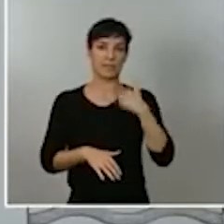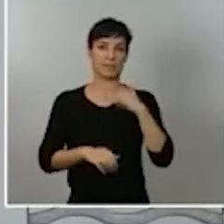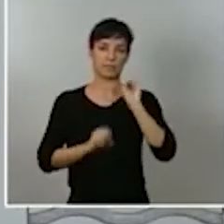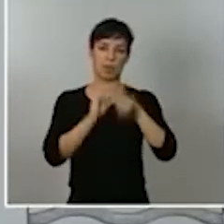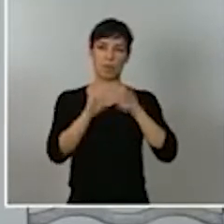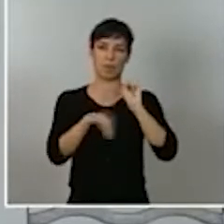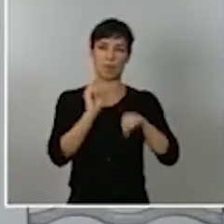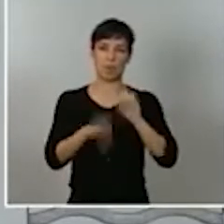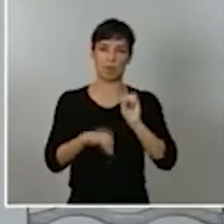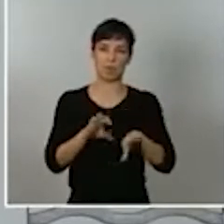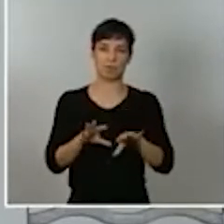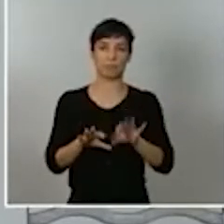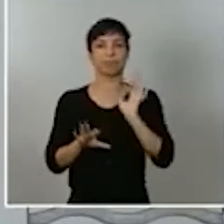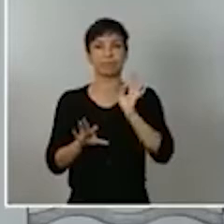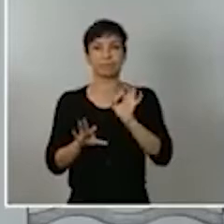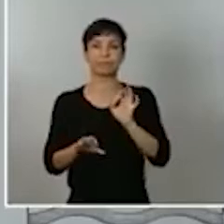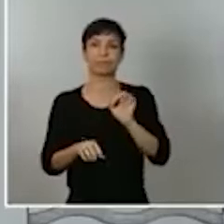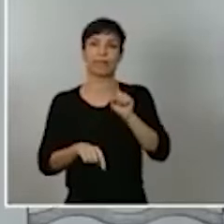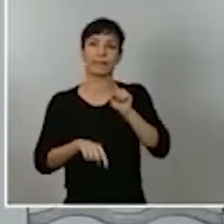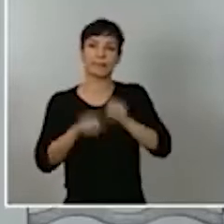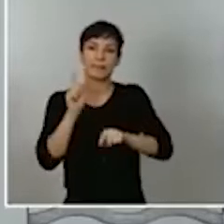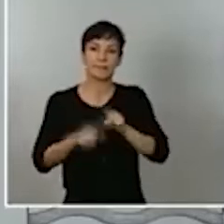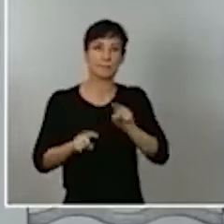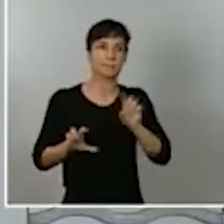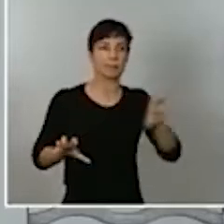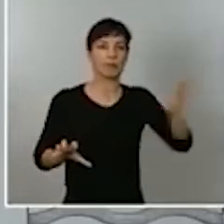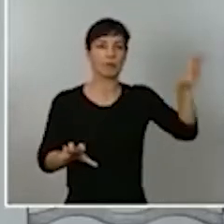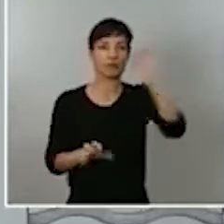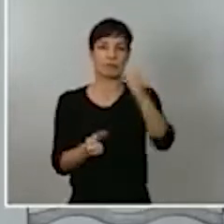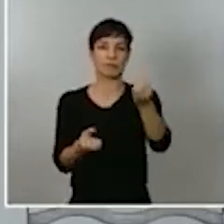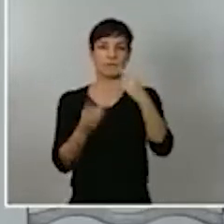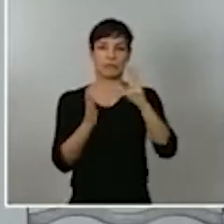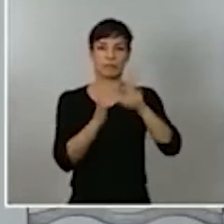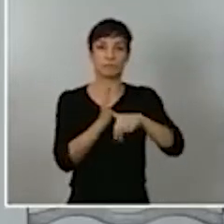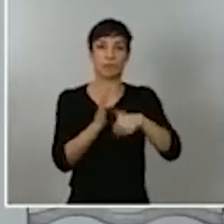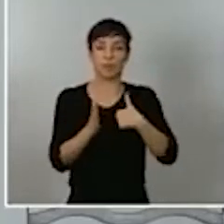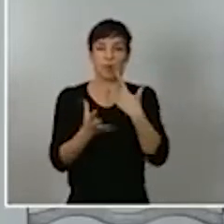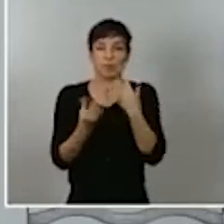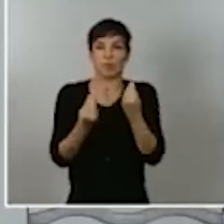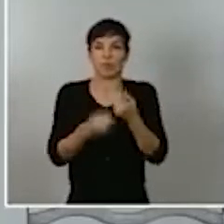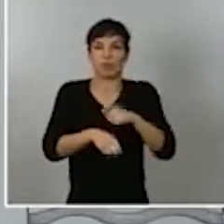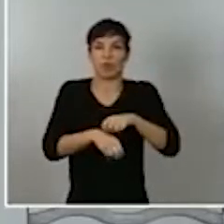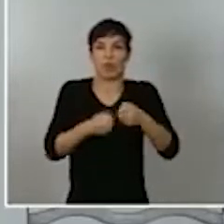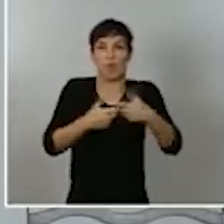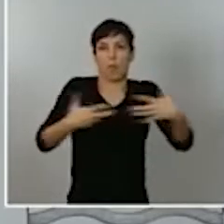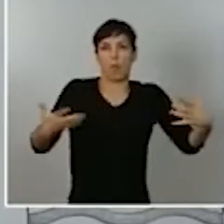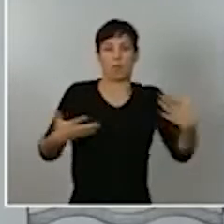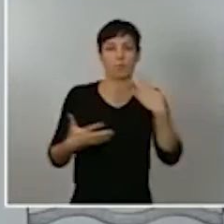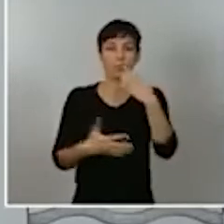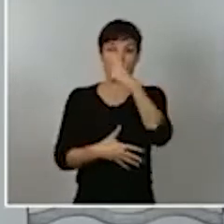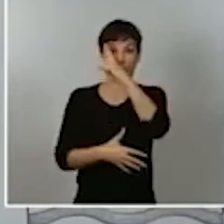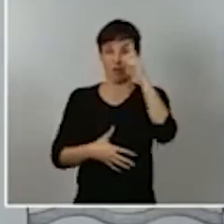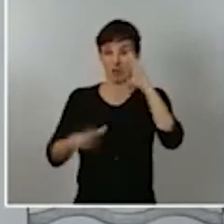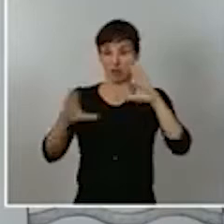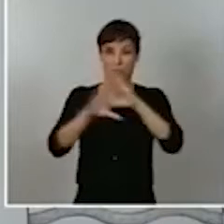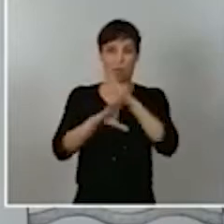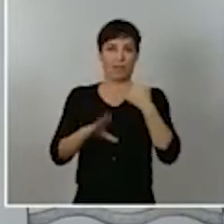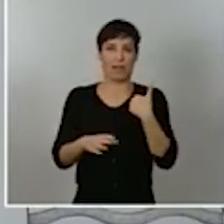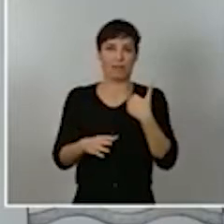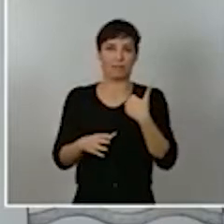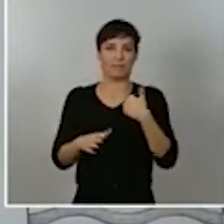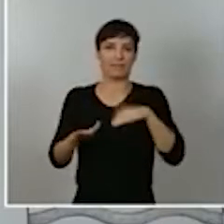o algunas comunidades tienen retrasos de notificación debido al volumen de casos. En el caso de la Comunidad de Madrid son más porque hay más casos. He dicho que